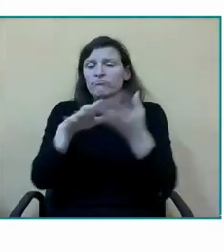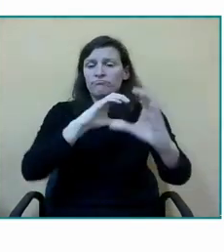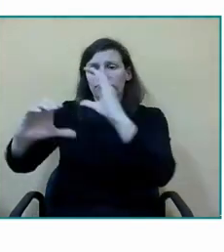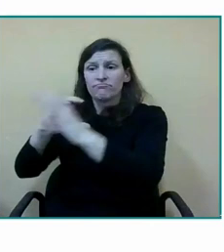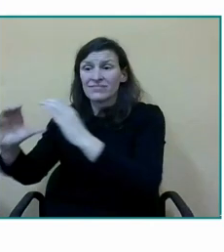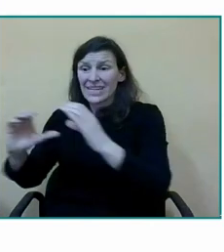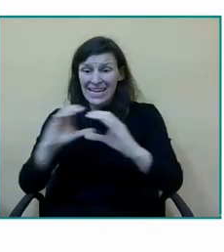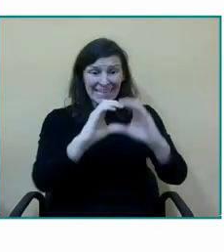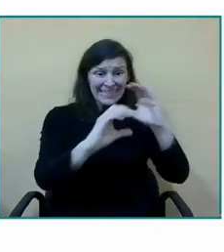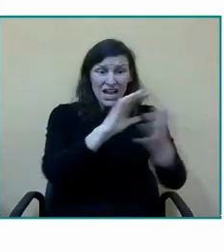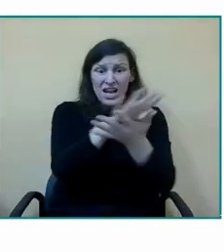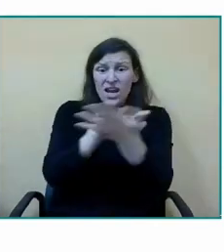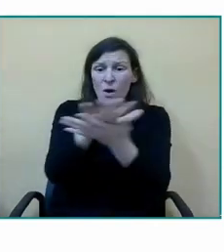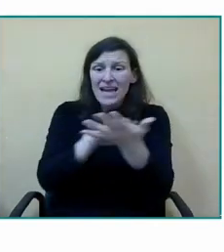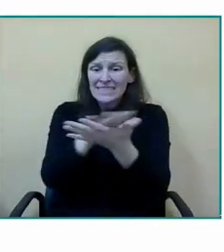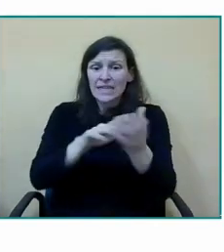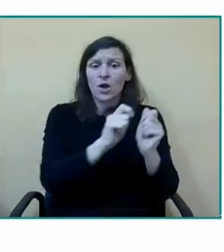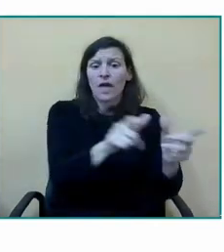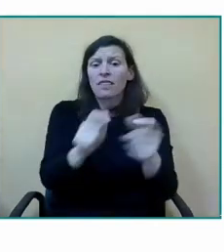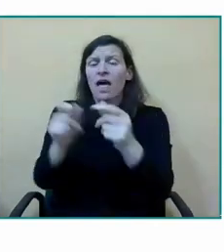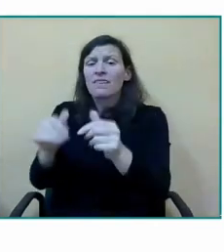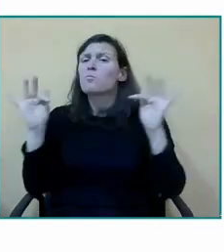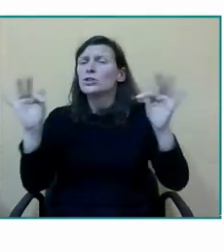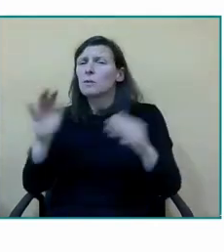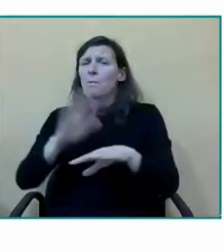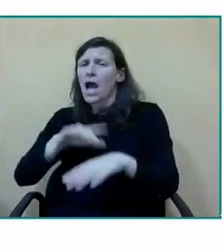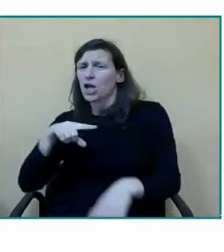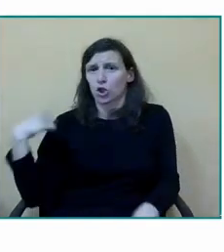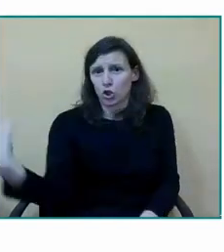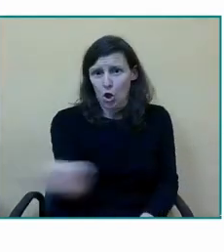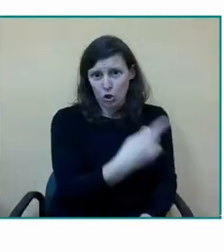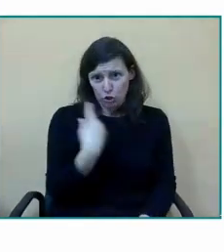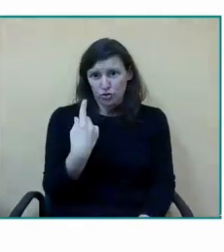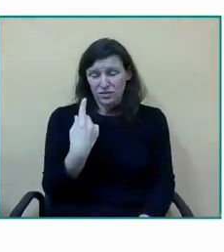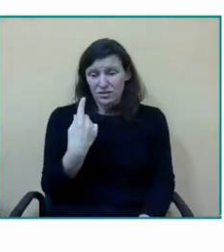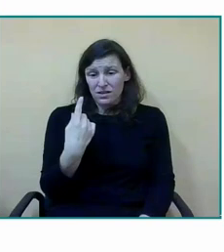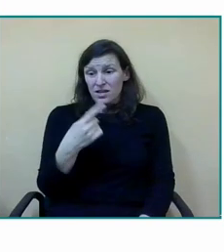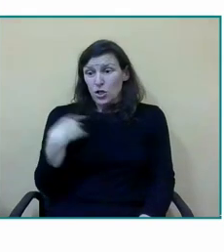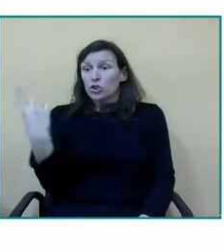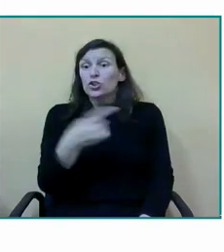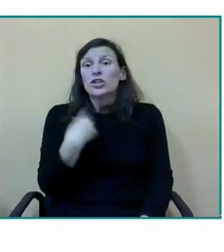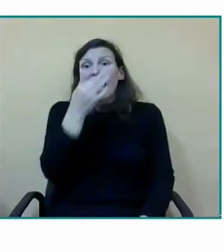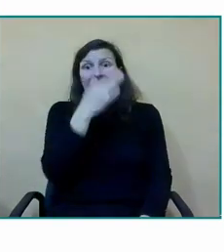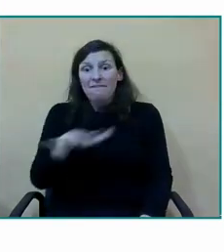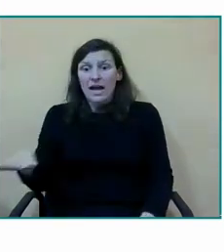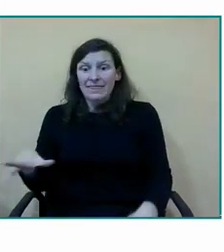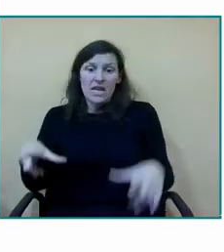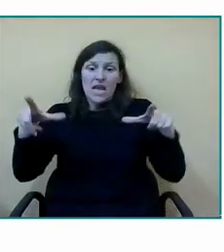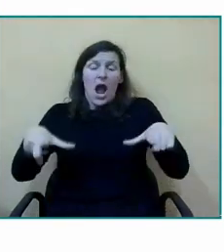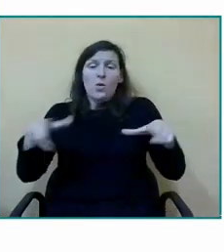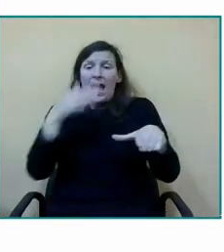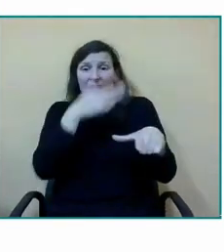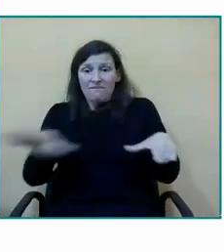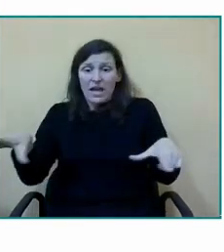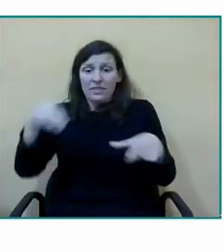integración la modalidad compartida que tenemos en infantil es la modalidad compartida en las